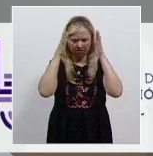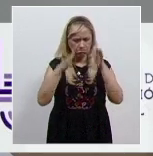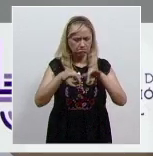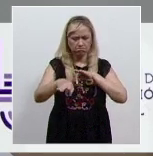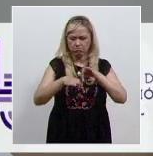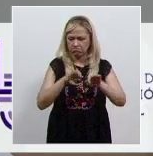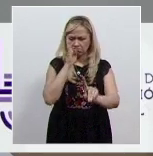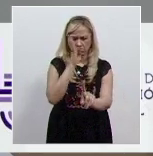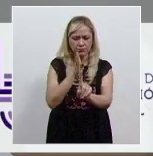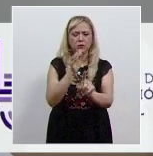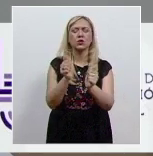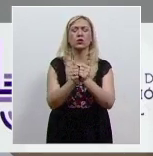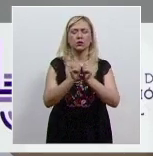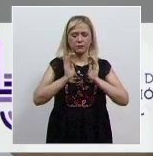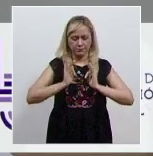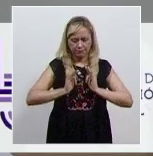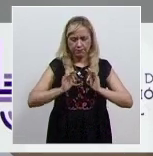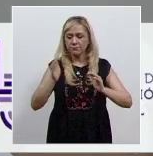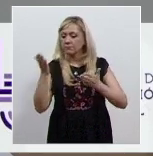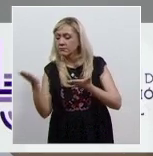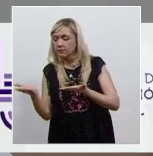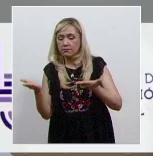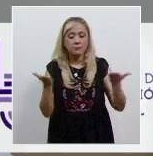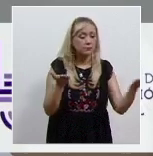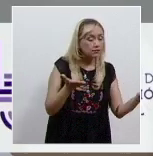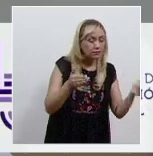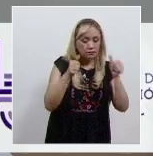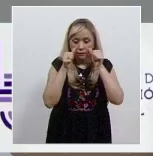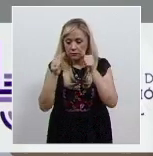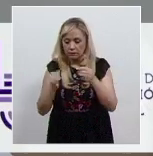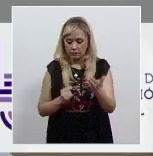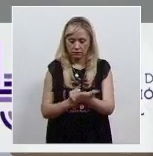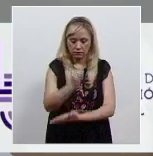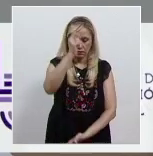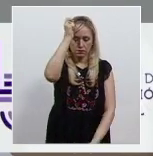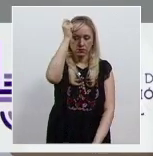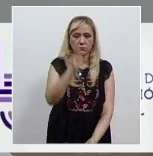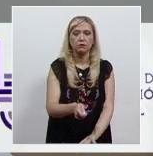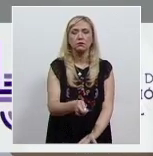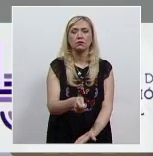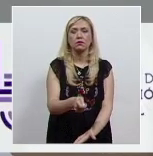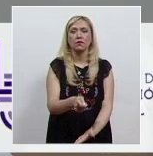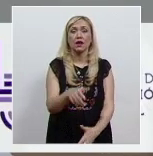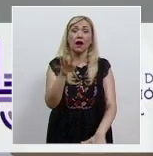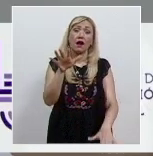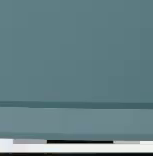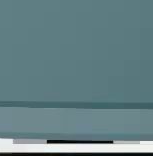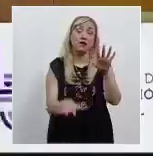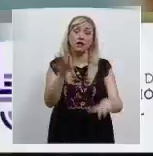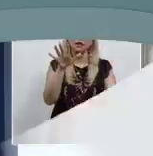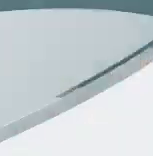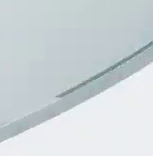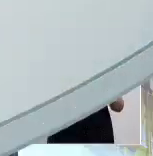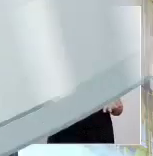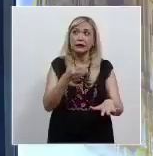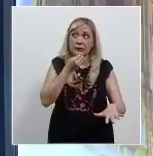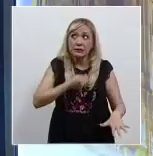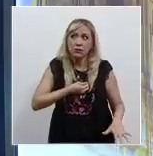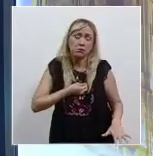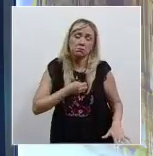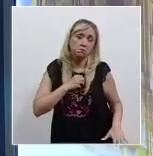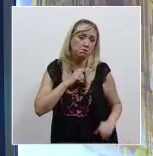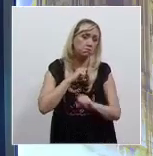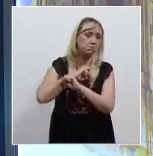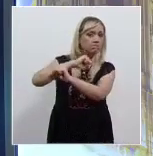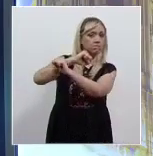en forma serena, escuchando las partes y decidiendo con arreglo de derecho. Hay veces que no podemos dejarnos. Ahora